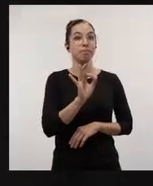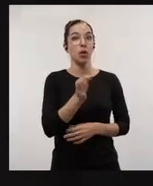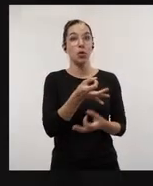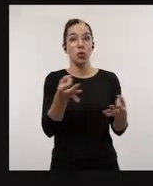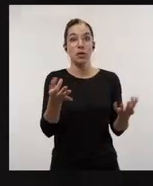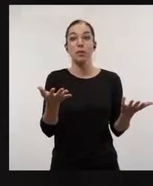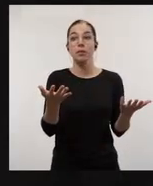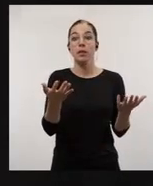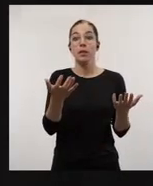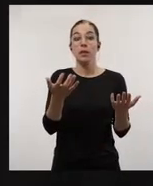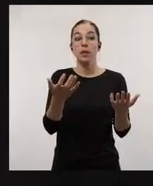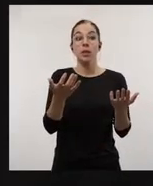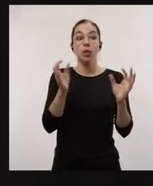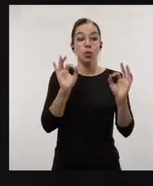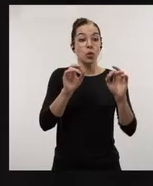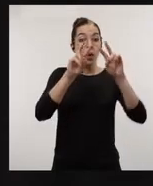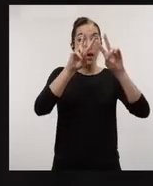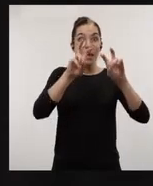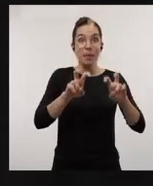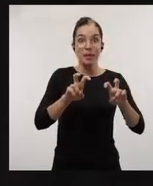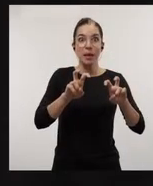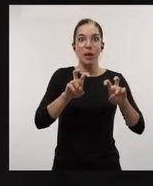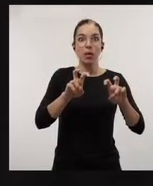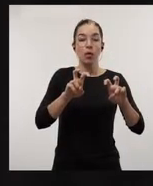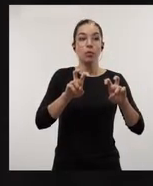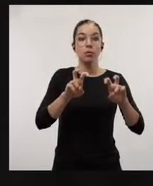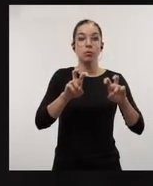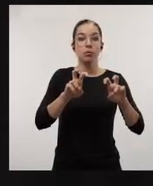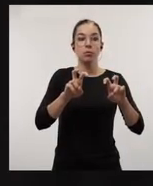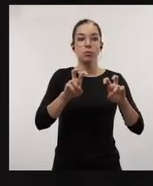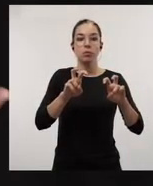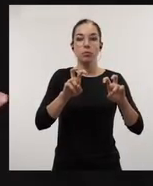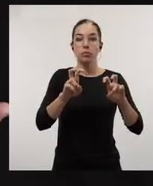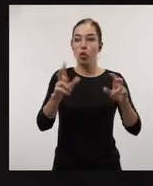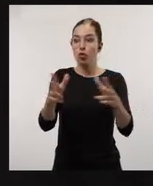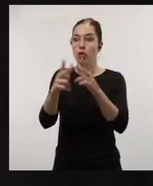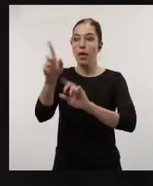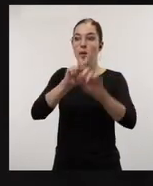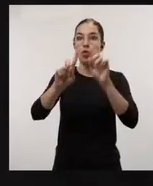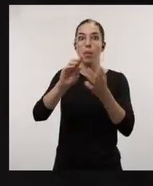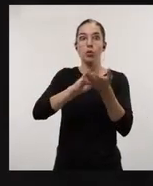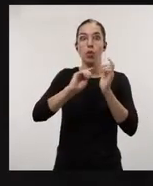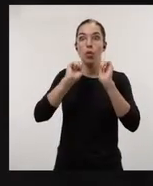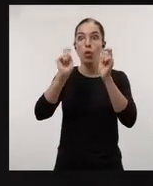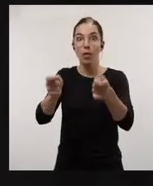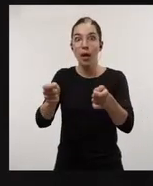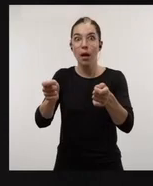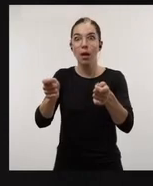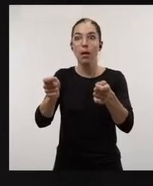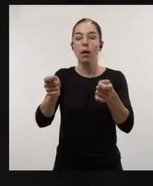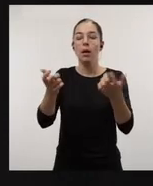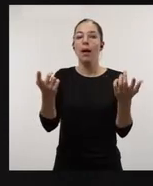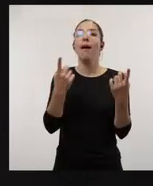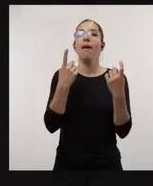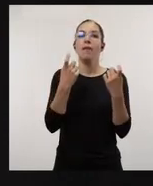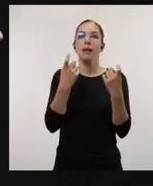consiga intervenir y abordar y resolver los problemas que se plantean en estas sociedades cambiantes, modernas, es necesario